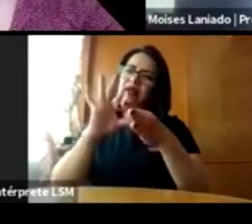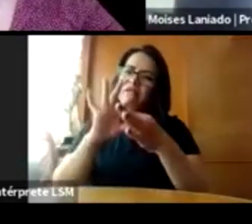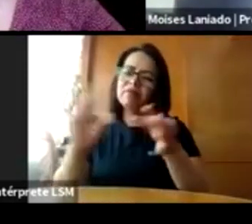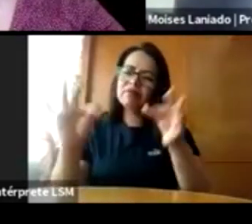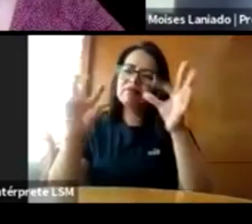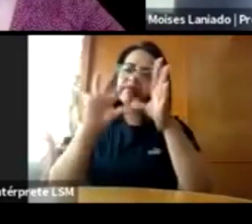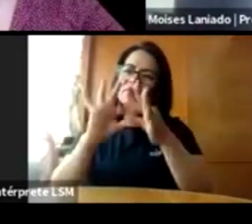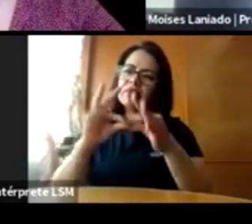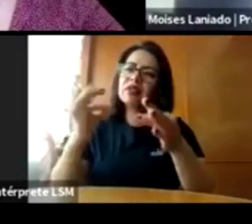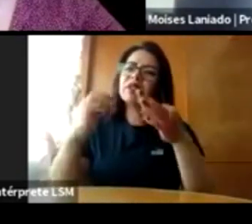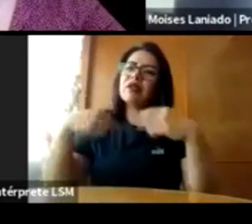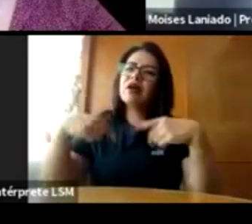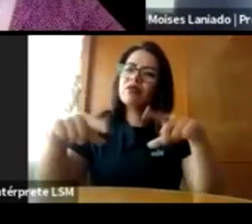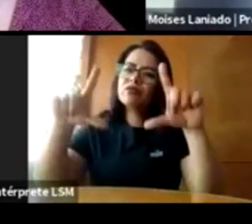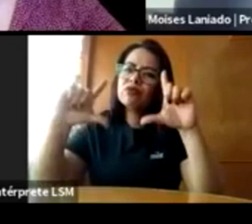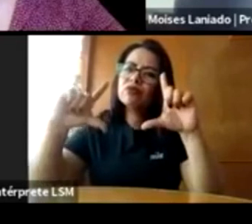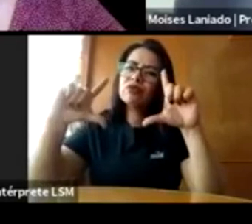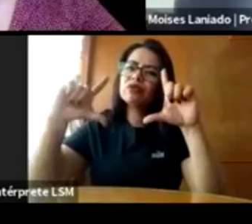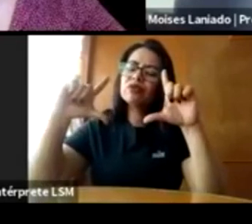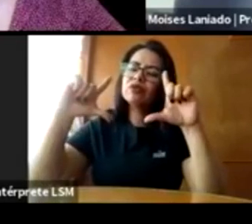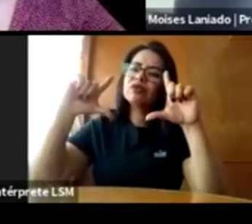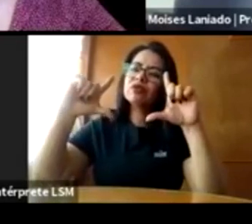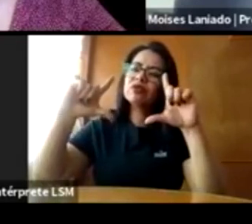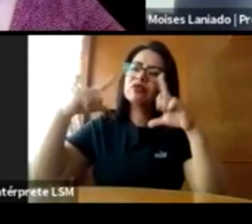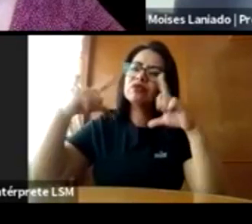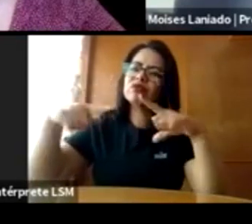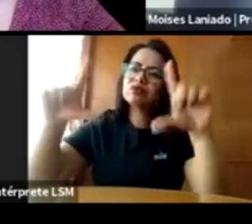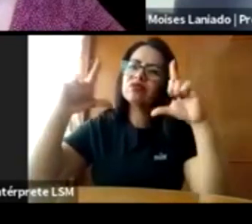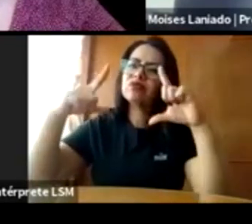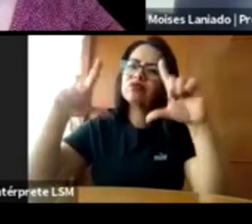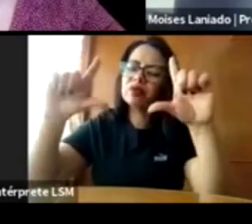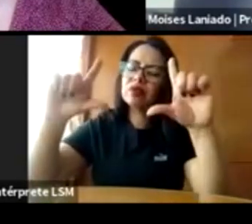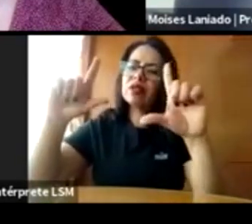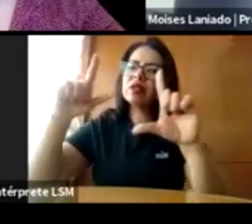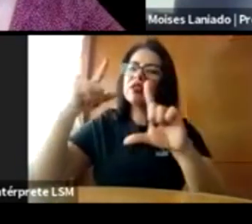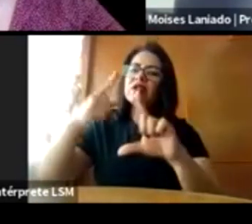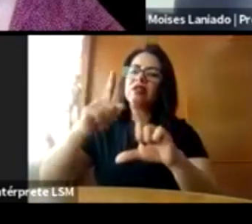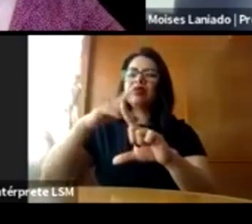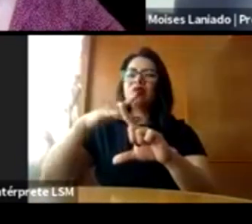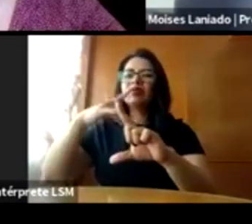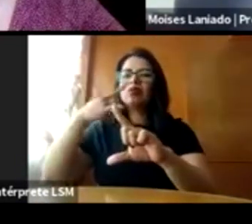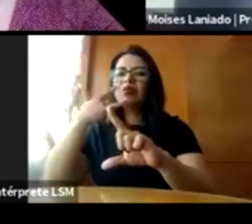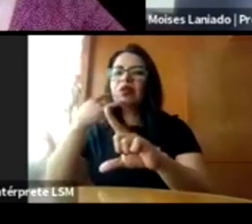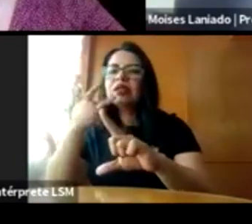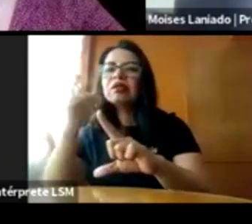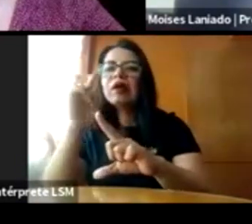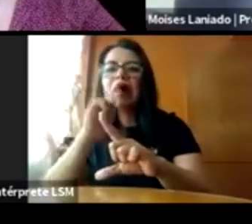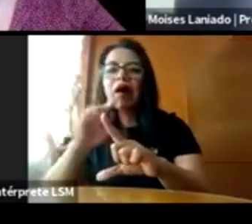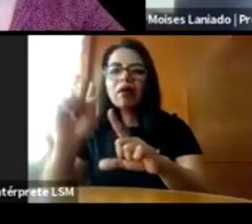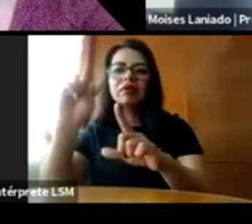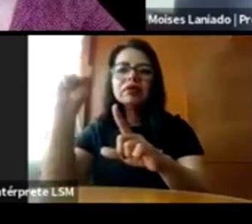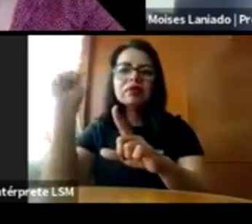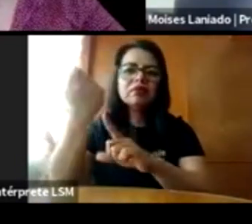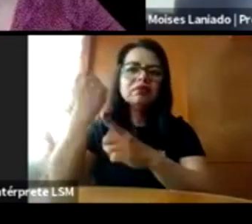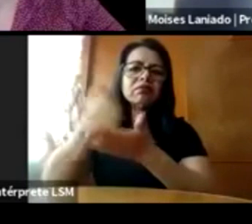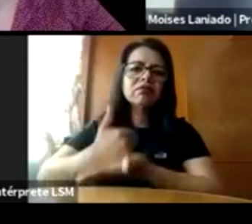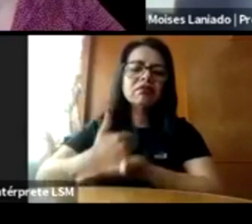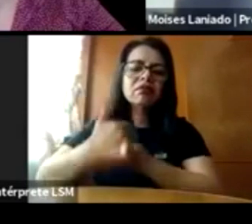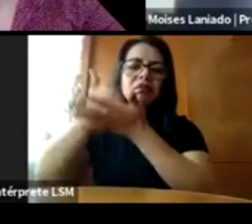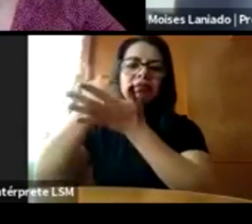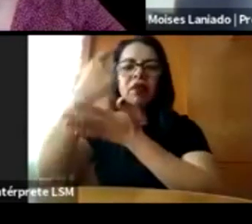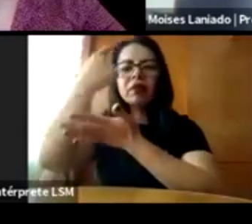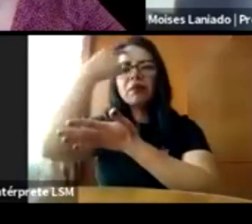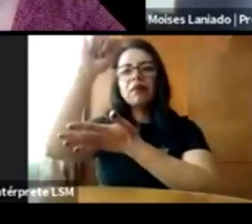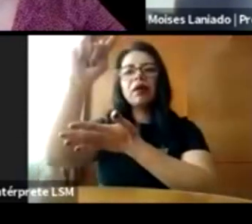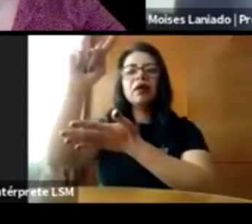diapositivas con ustedes y voy a tratar ahora, a ver si la tecnología me ayuda para brevemente poner un poco